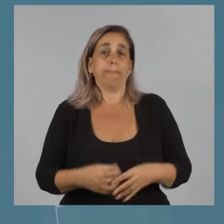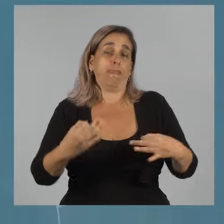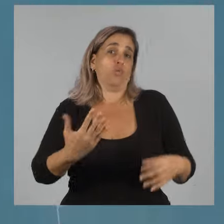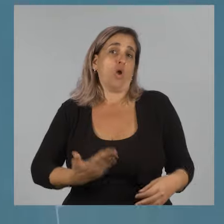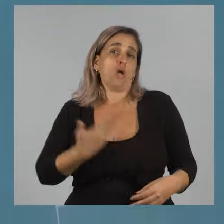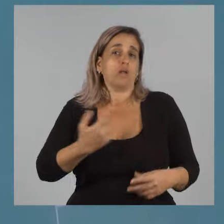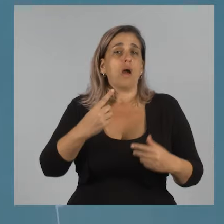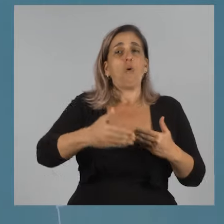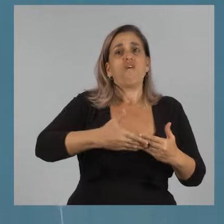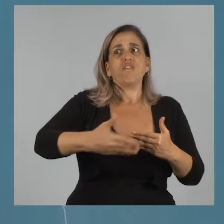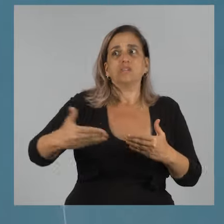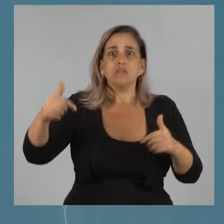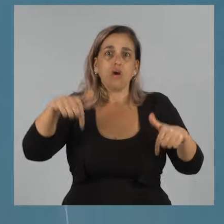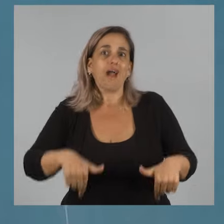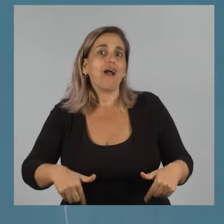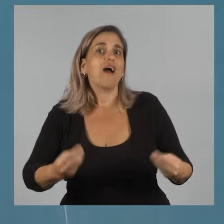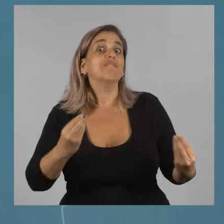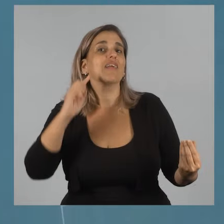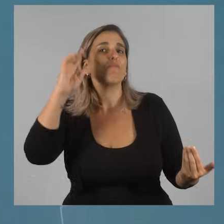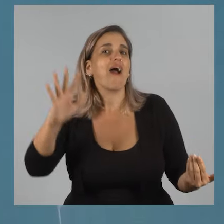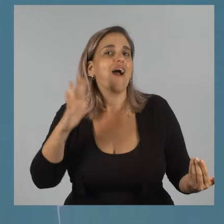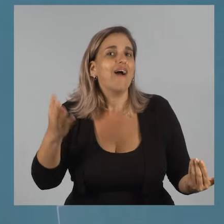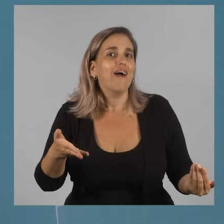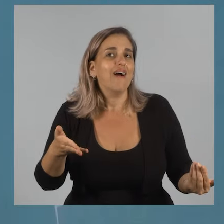Y el reclamo de los vecinos, ¿a qué no adivinan cuál era?